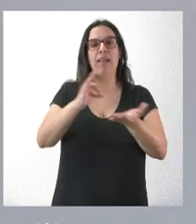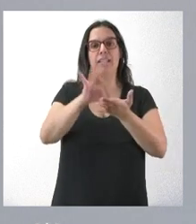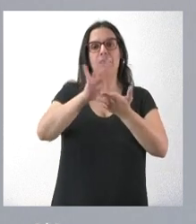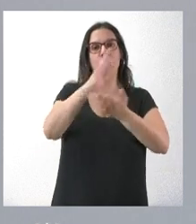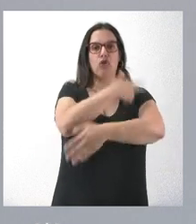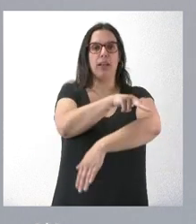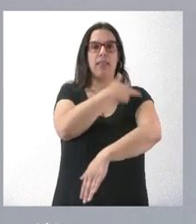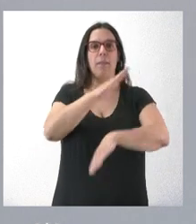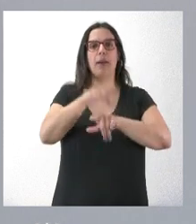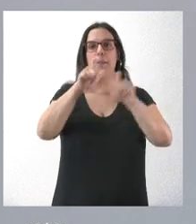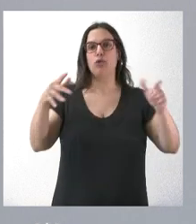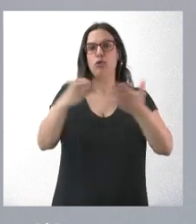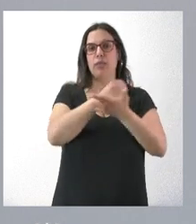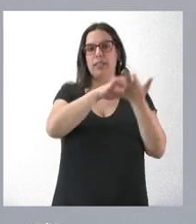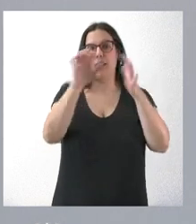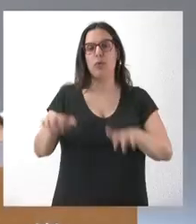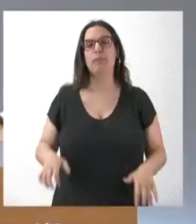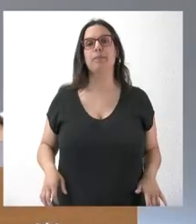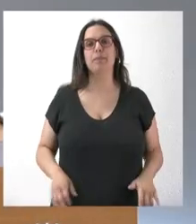a la población general de Castilla y León.